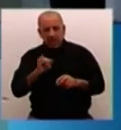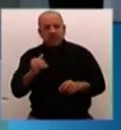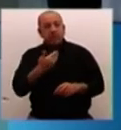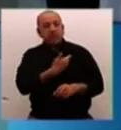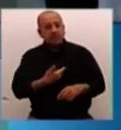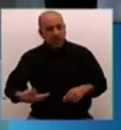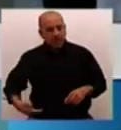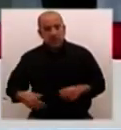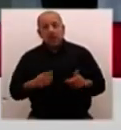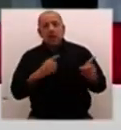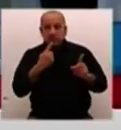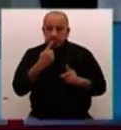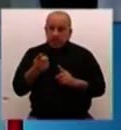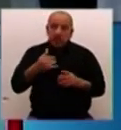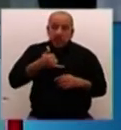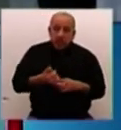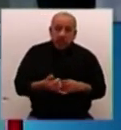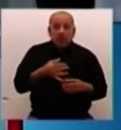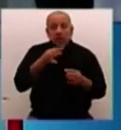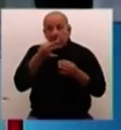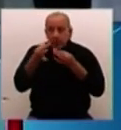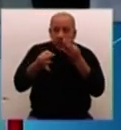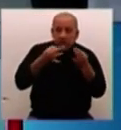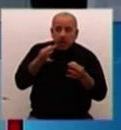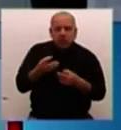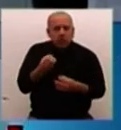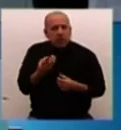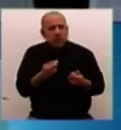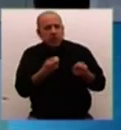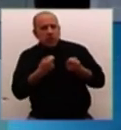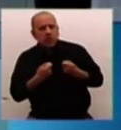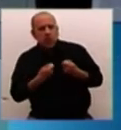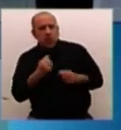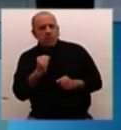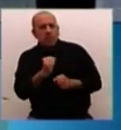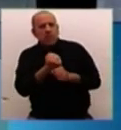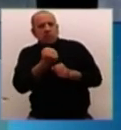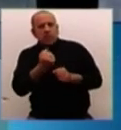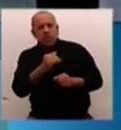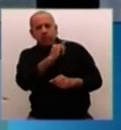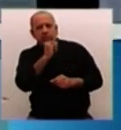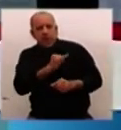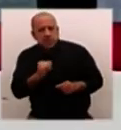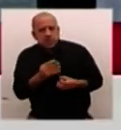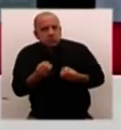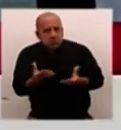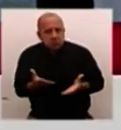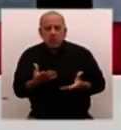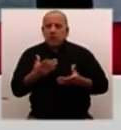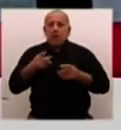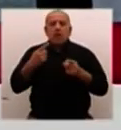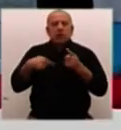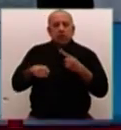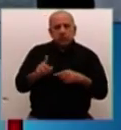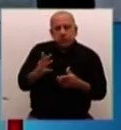porque ahora tiene que explicar en todos lados por qué tiene el premio y qué va a seguir haciendo. Uno se imagina que frente a una decisión así, un